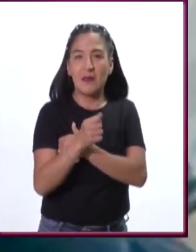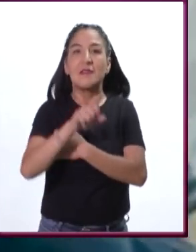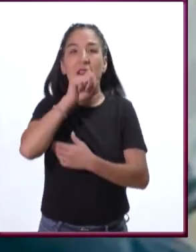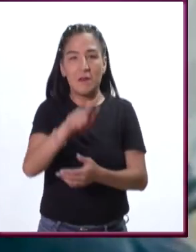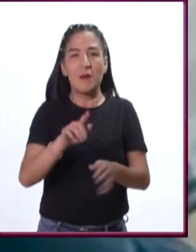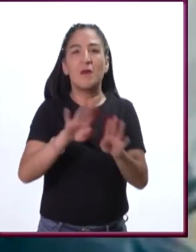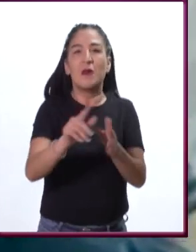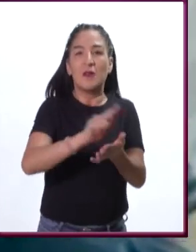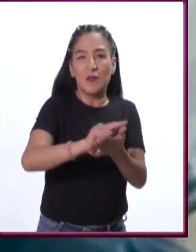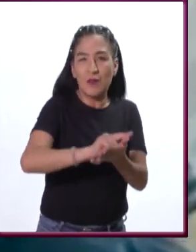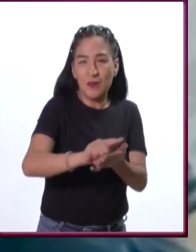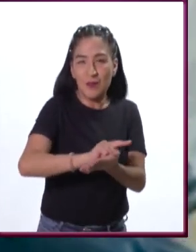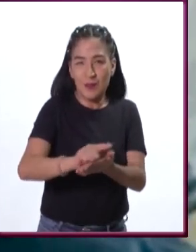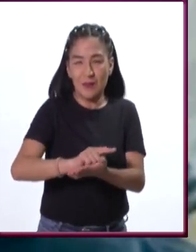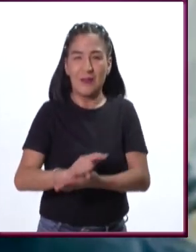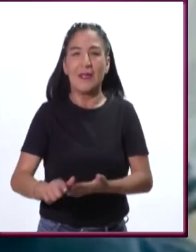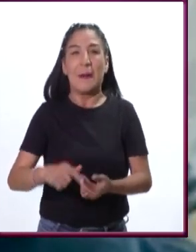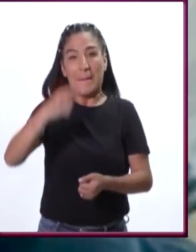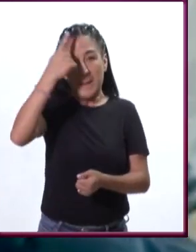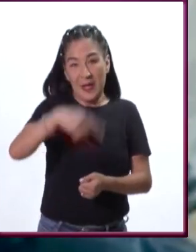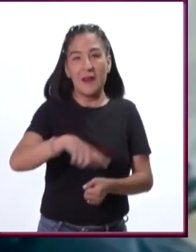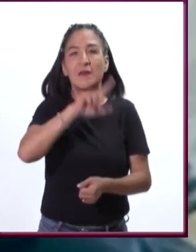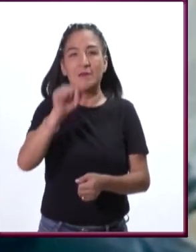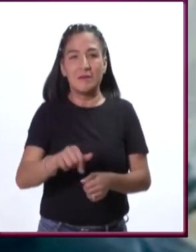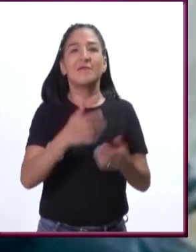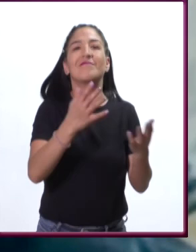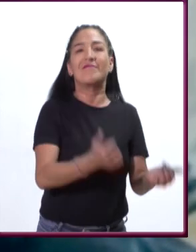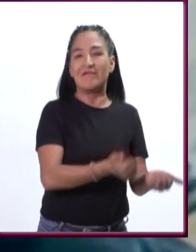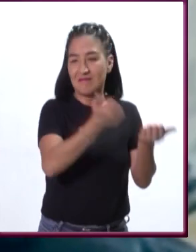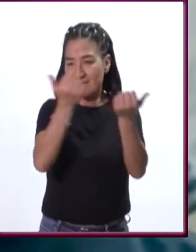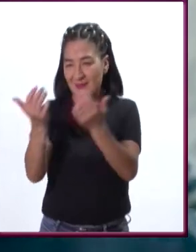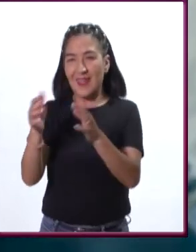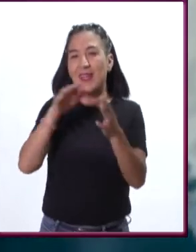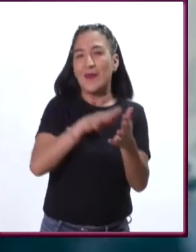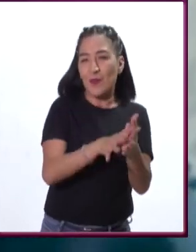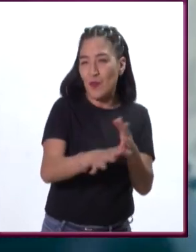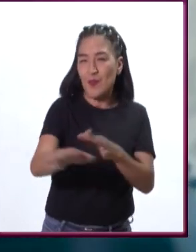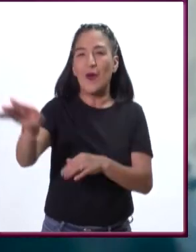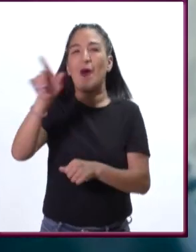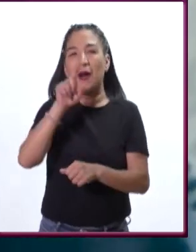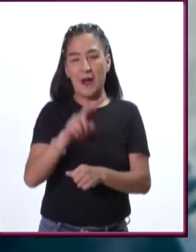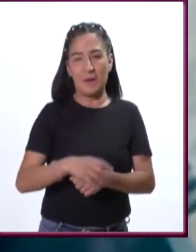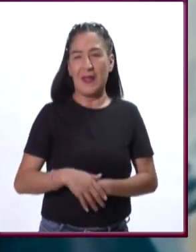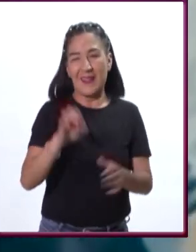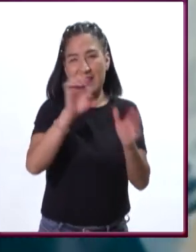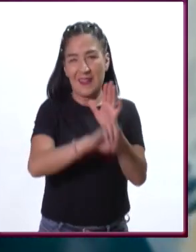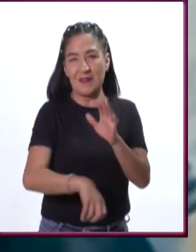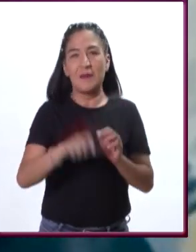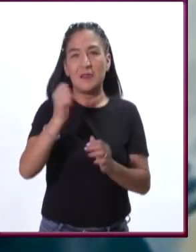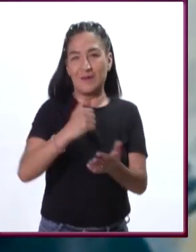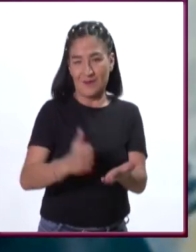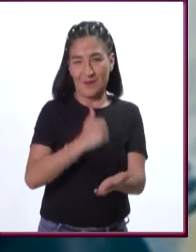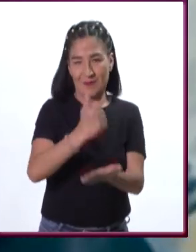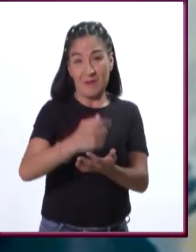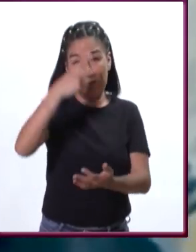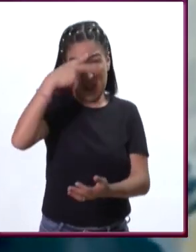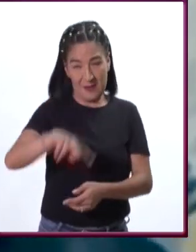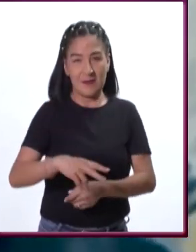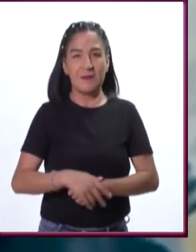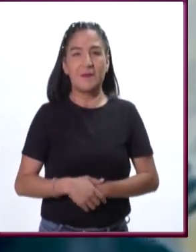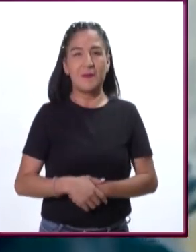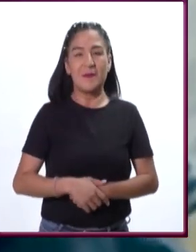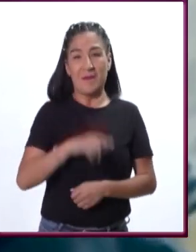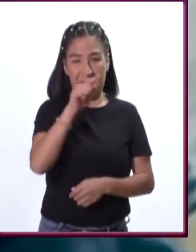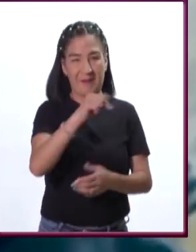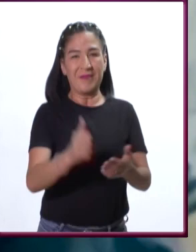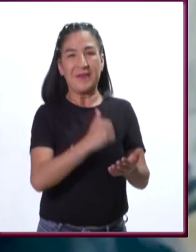que la filtran y la purifican cuando tenemos esas condiciones. Te pongo, por ejemplo, el caso de la Ciudad de México. En la Ciudad de